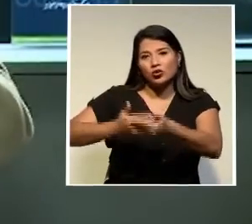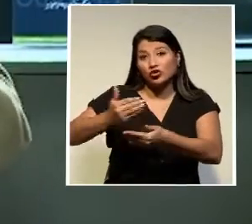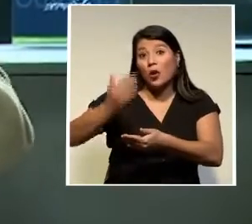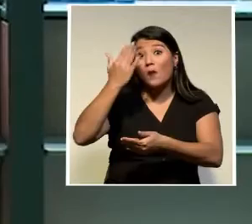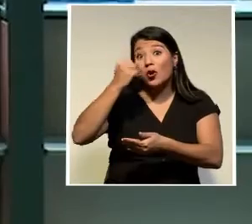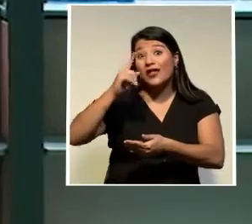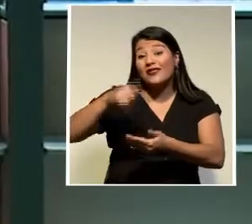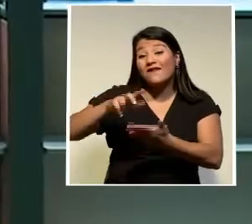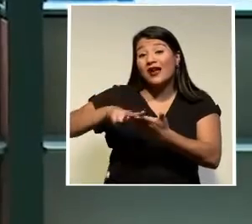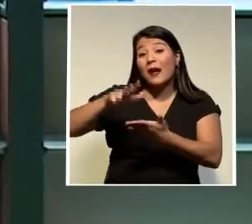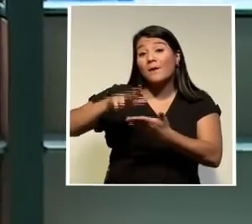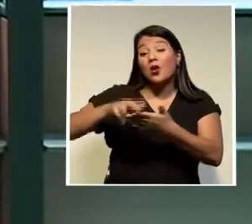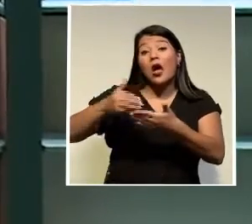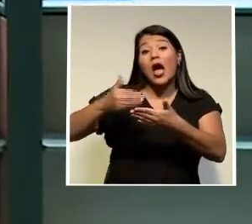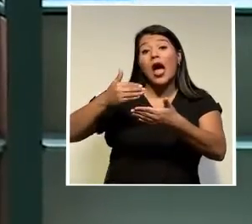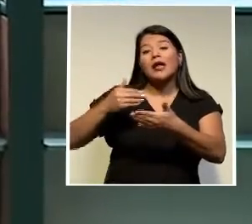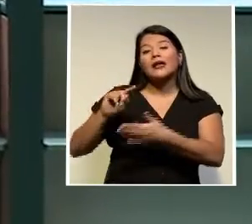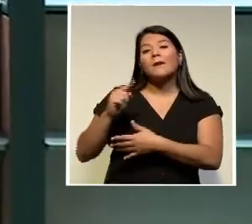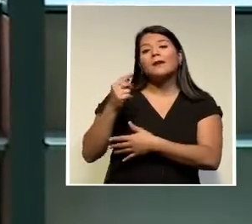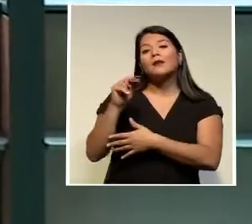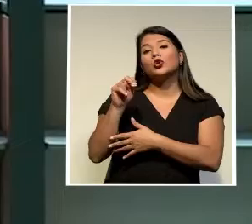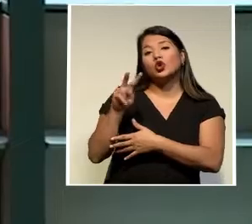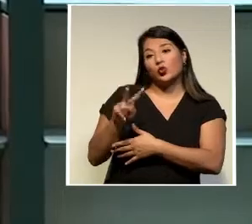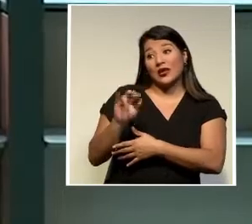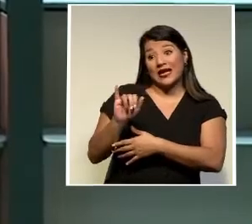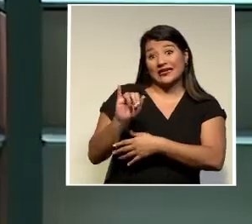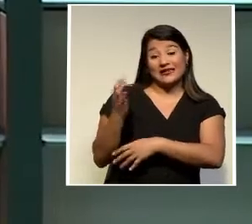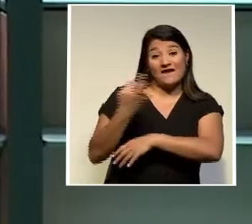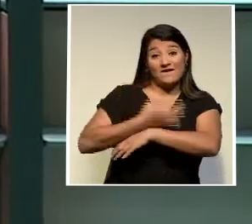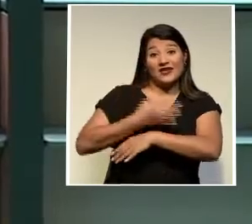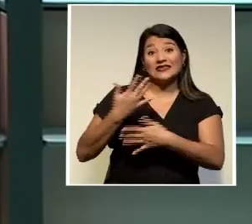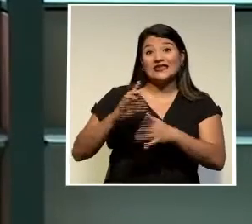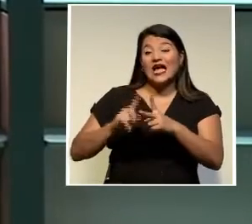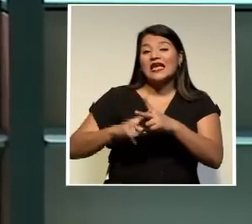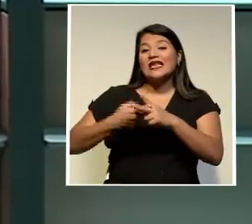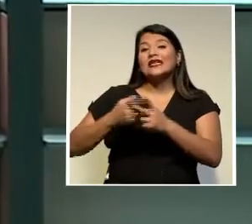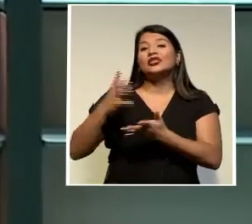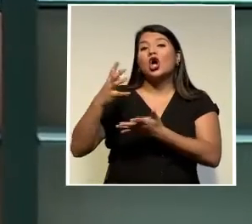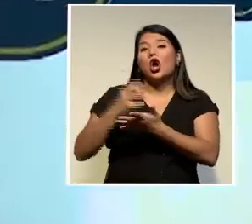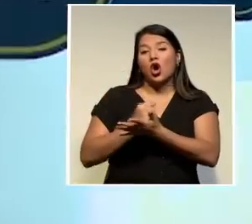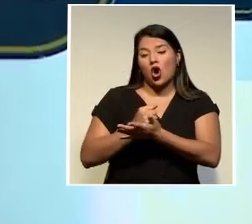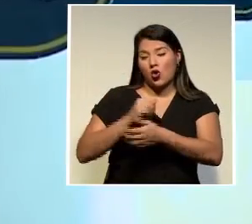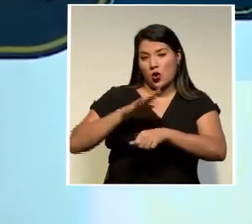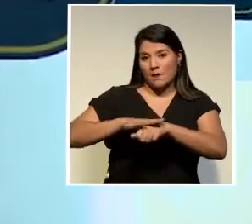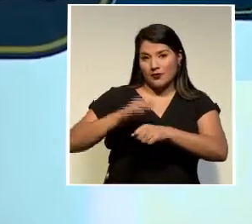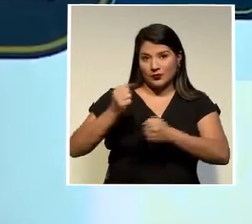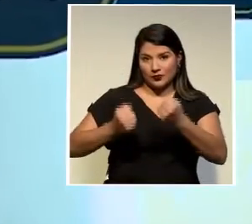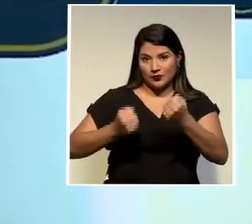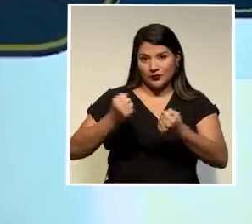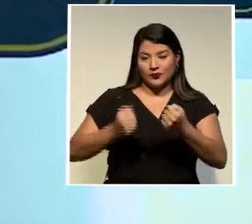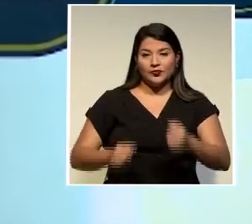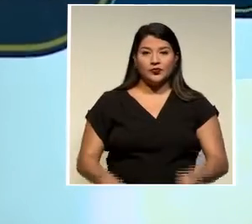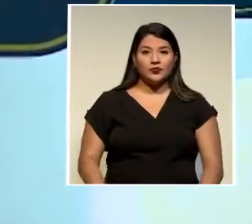aprobada antes del 1 de noviembre fecha en que inicia el cobro del derecho de circulación